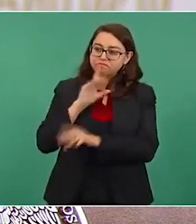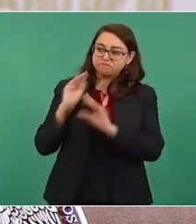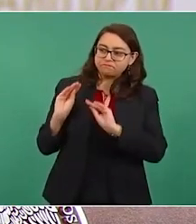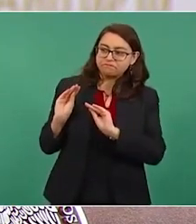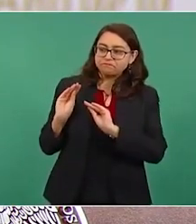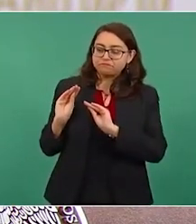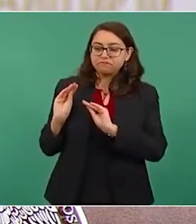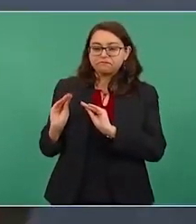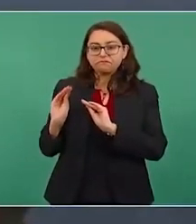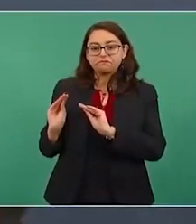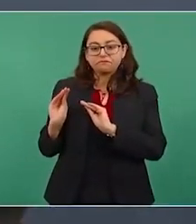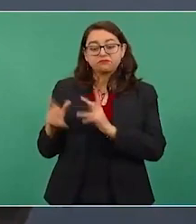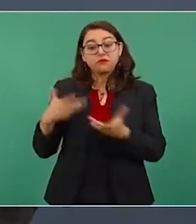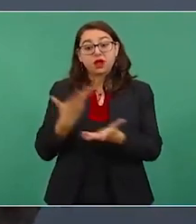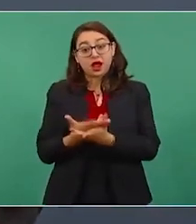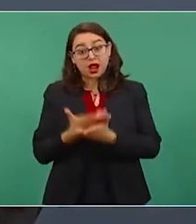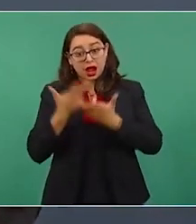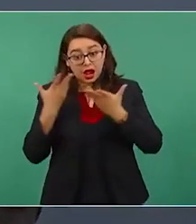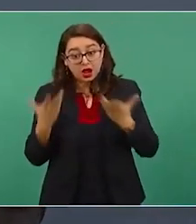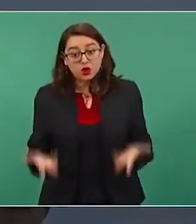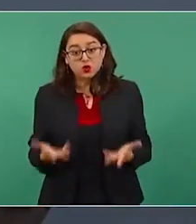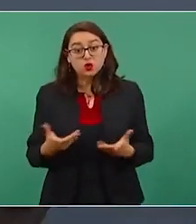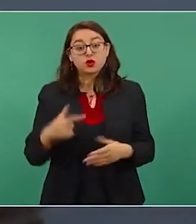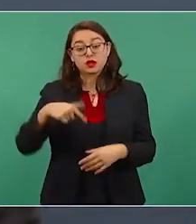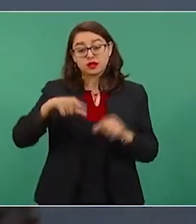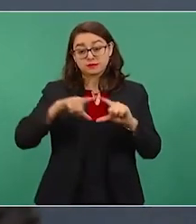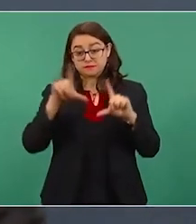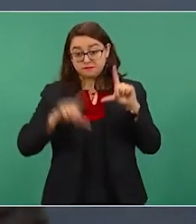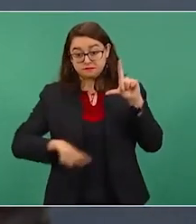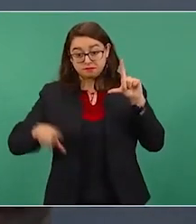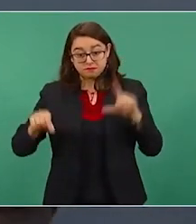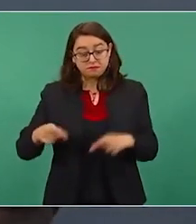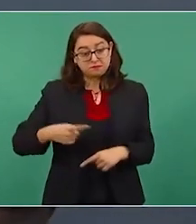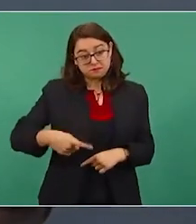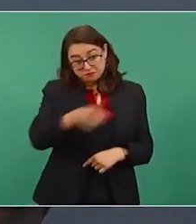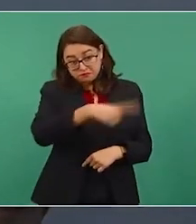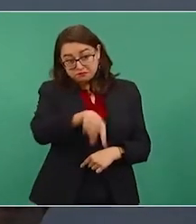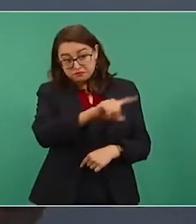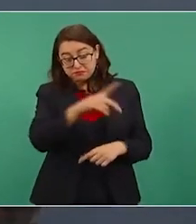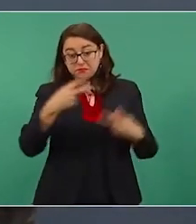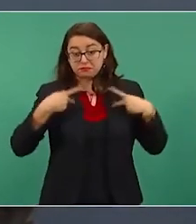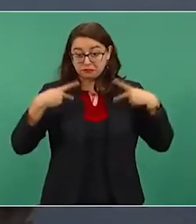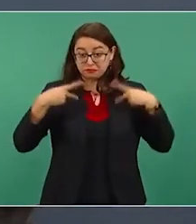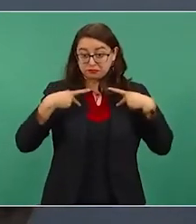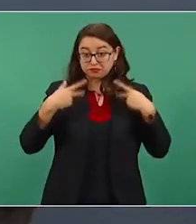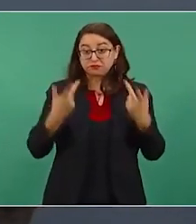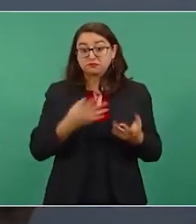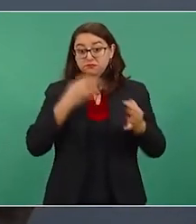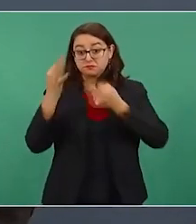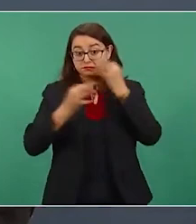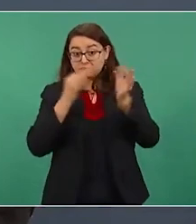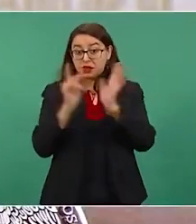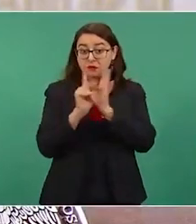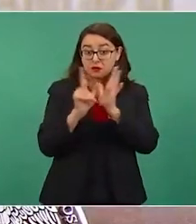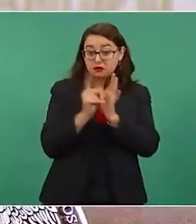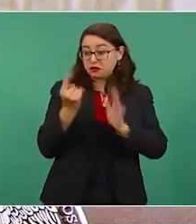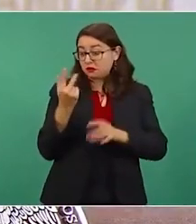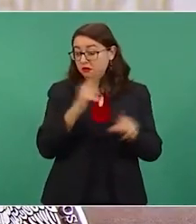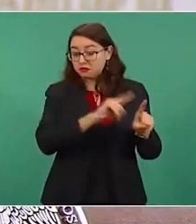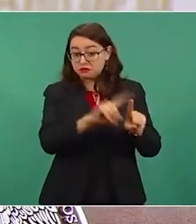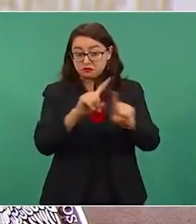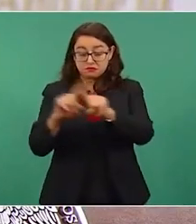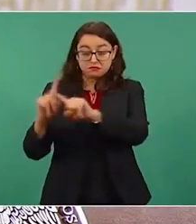Hoy en México, ningún medio ni periodista puede llamarse amordazado. Ni desde el gobierno de la República